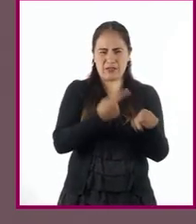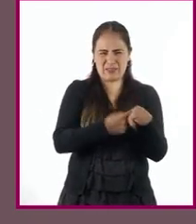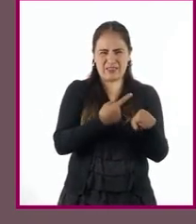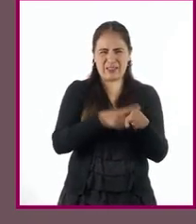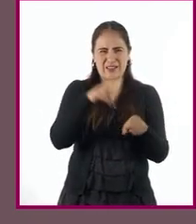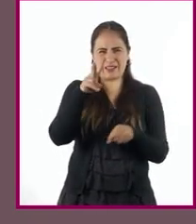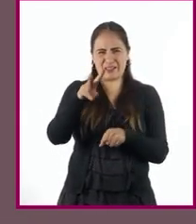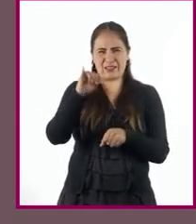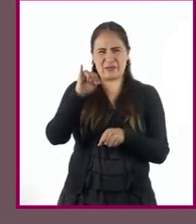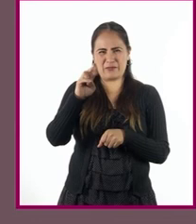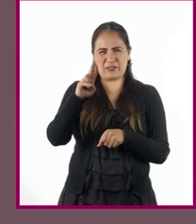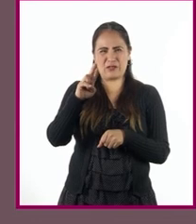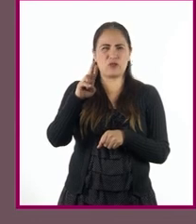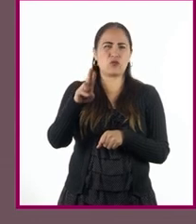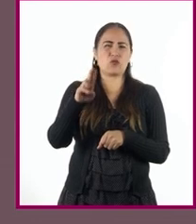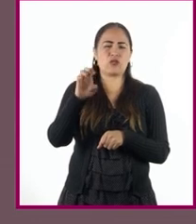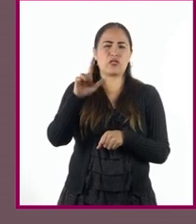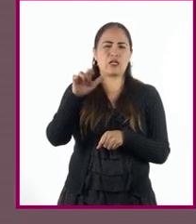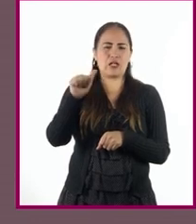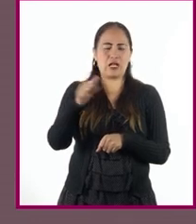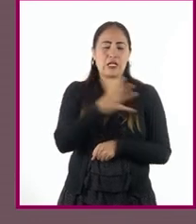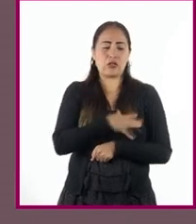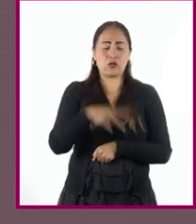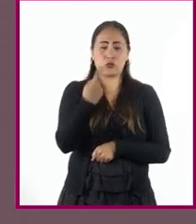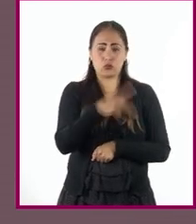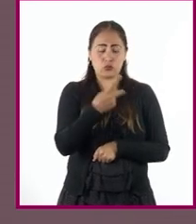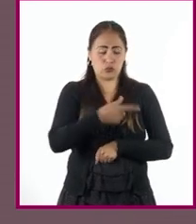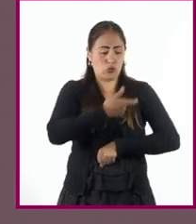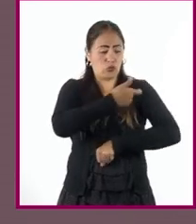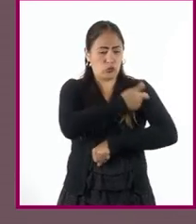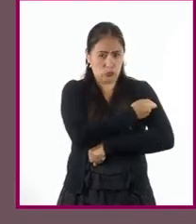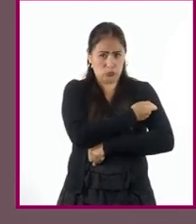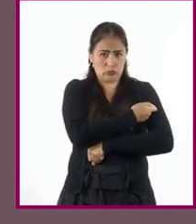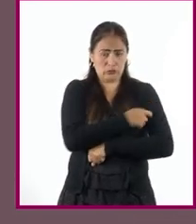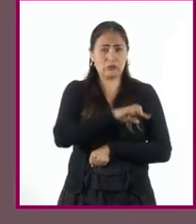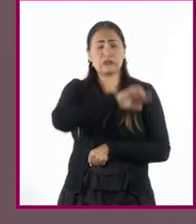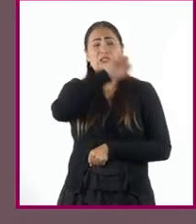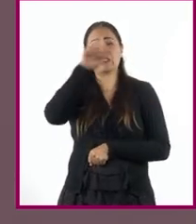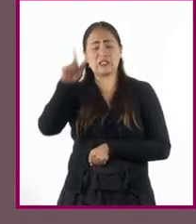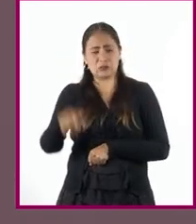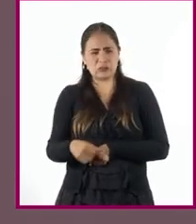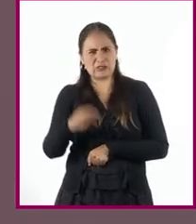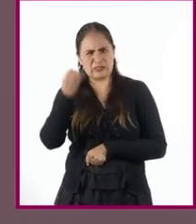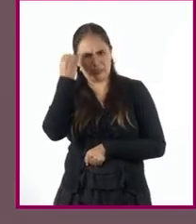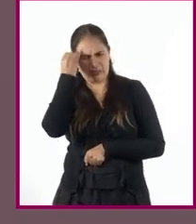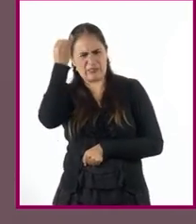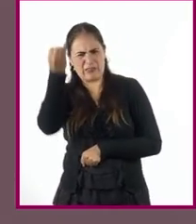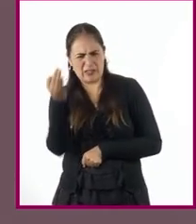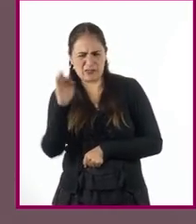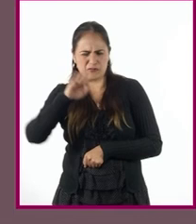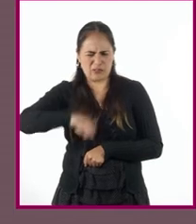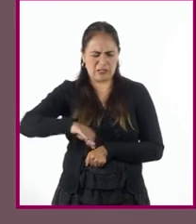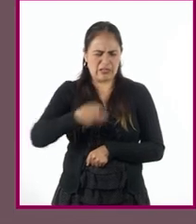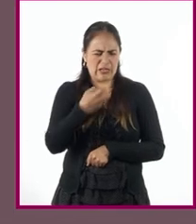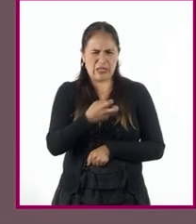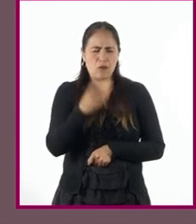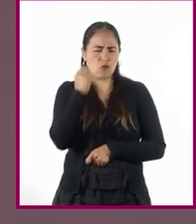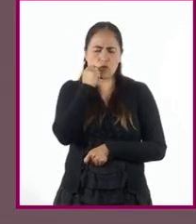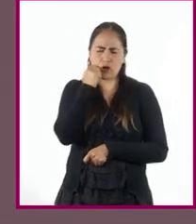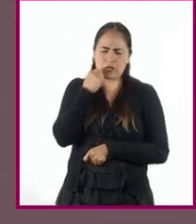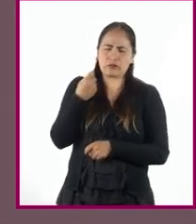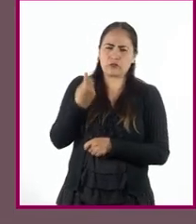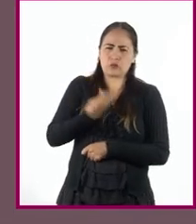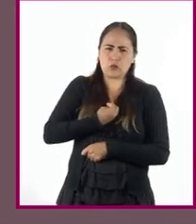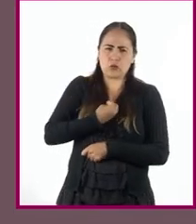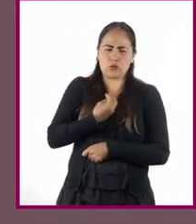Hizo inocular a sus propios hijos y se enfrentó a los prejuicios contra esta práctica. Se le